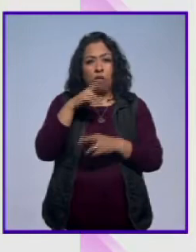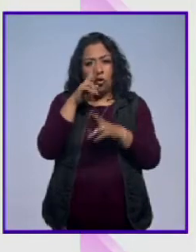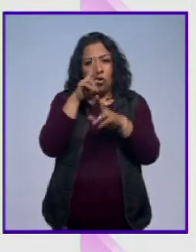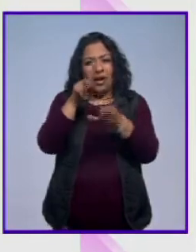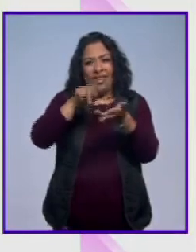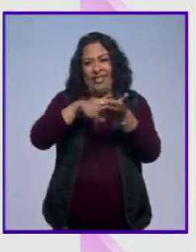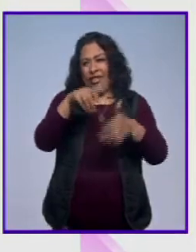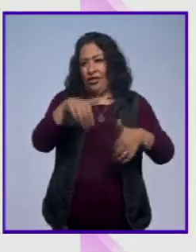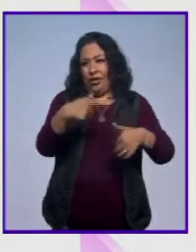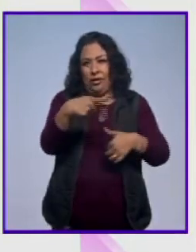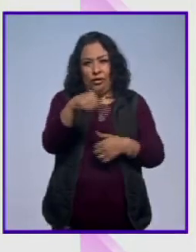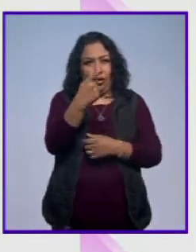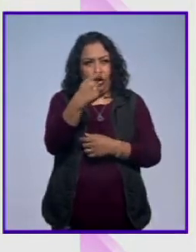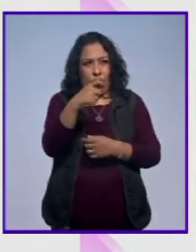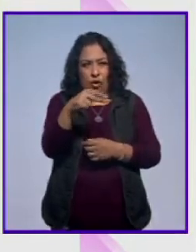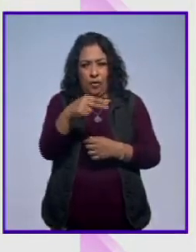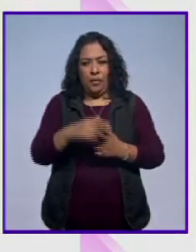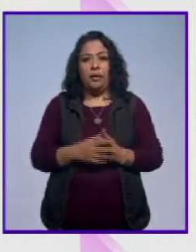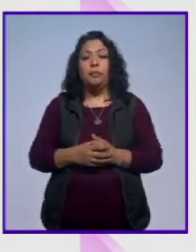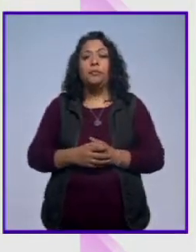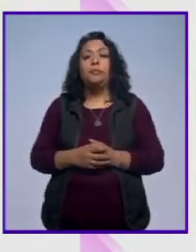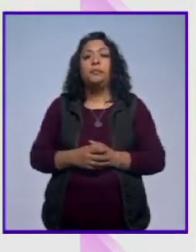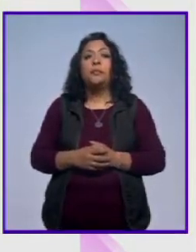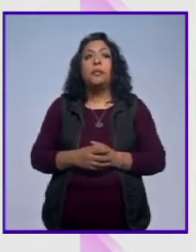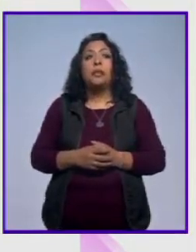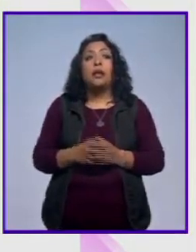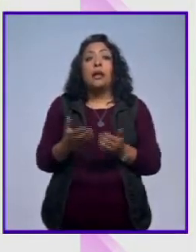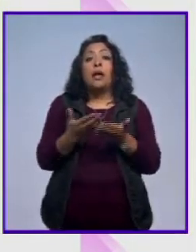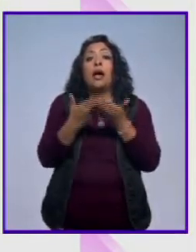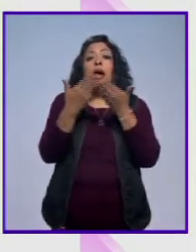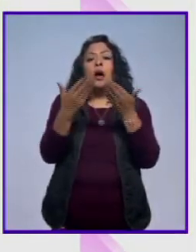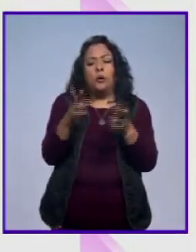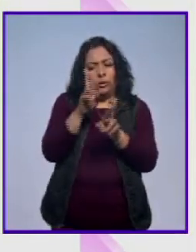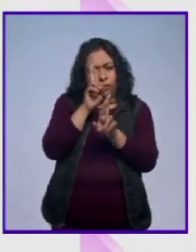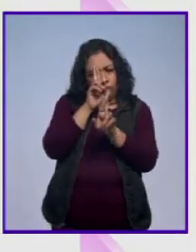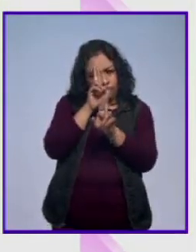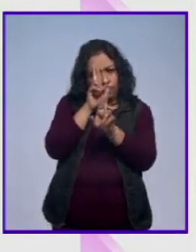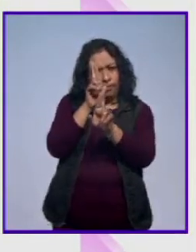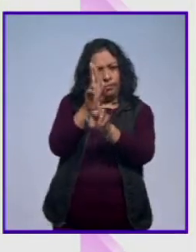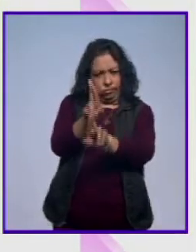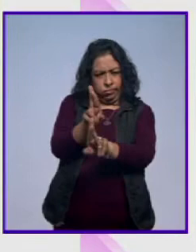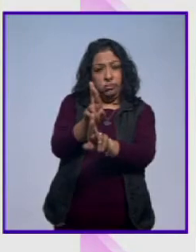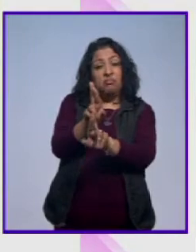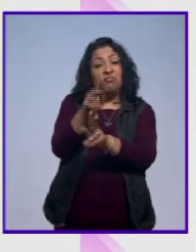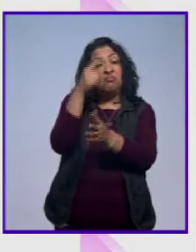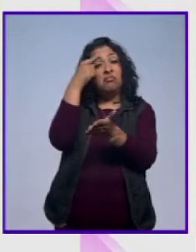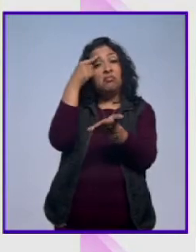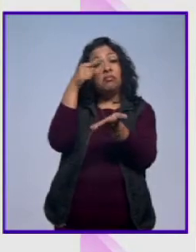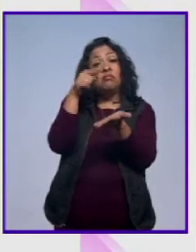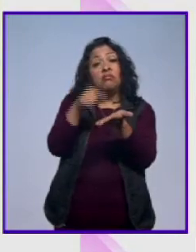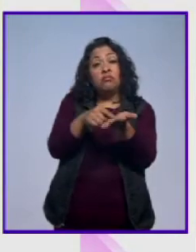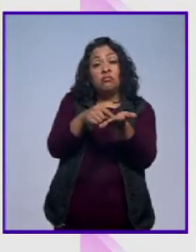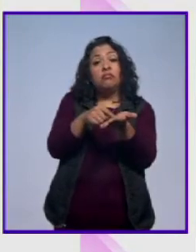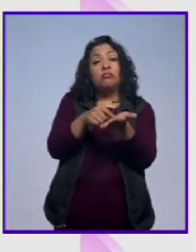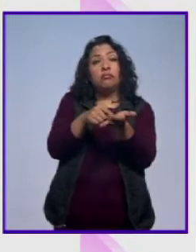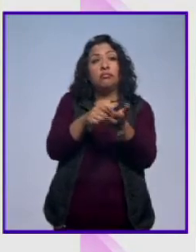lleva su nombre. El hecho de que en esta ocasión se le rinda un homenaje, creo que es una